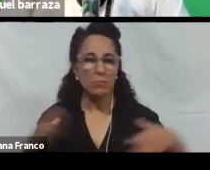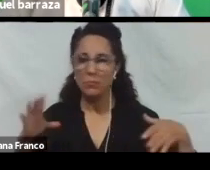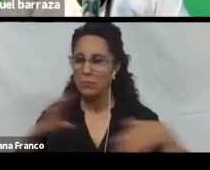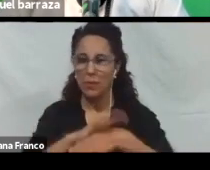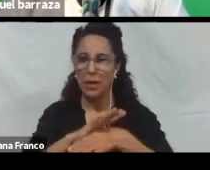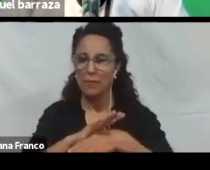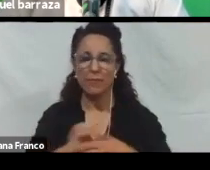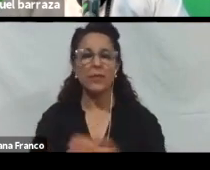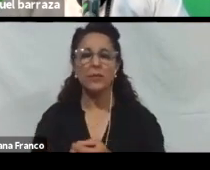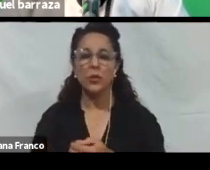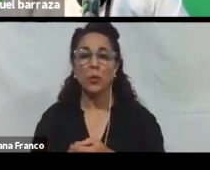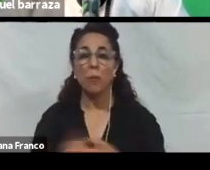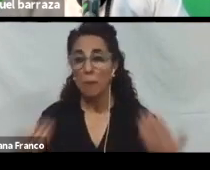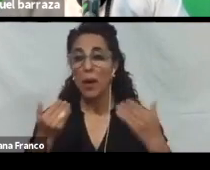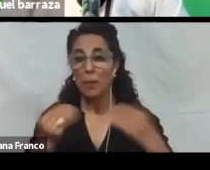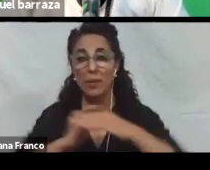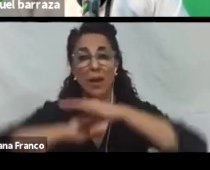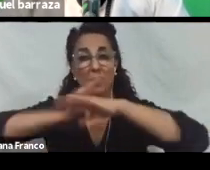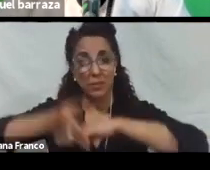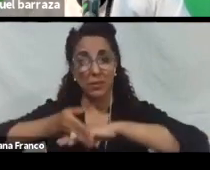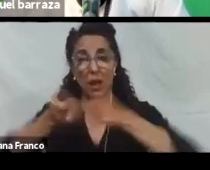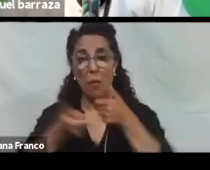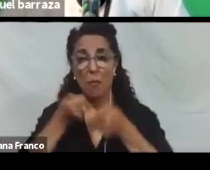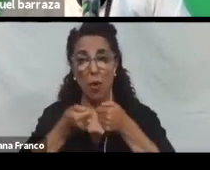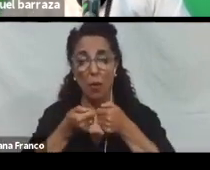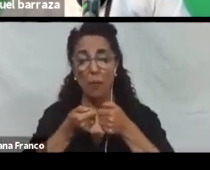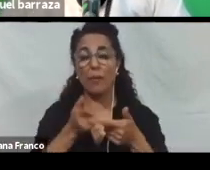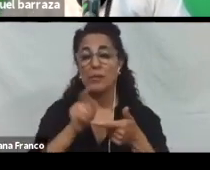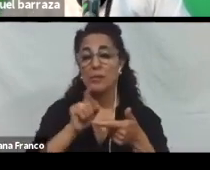Permite acceder. Por dispositivos móviles. Tablet. Celulares.